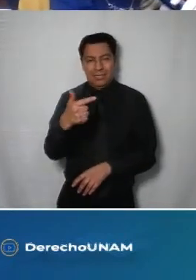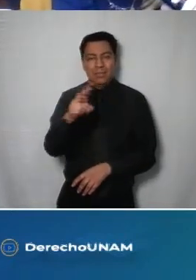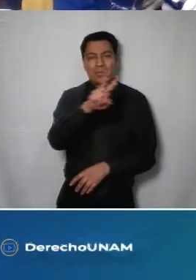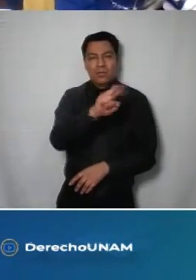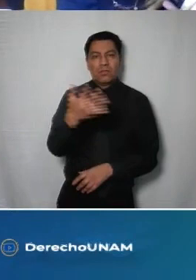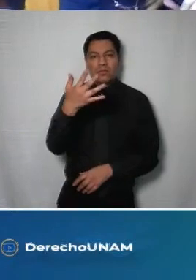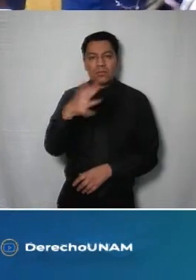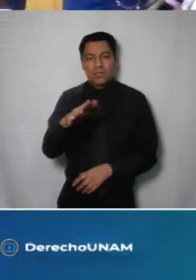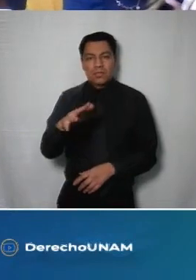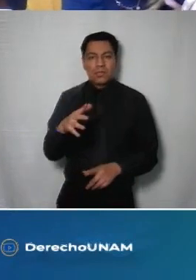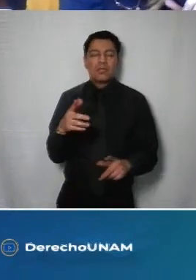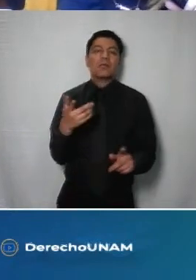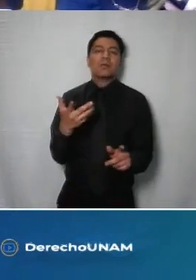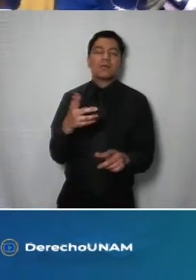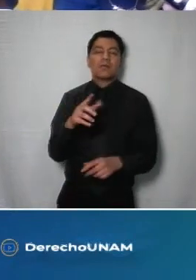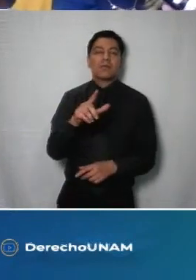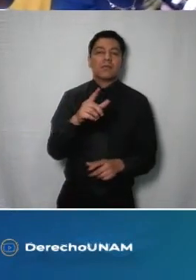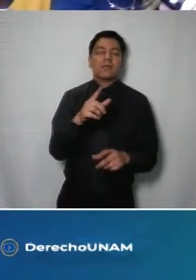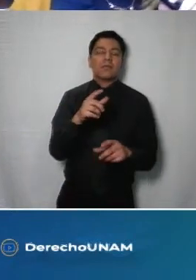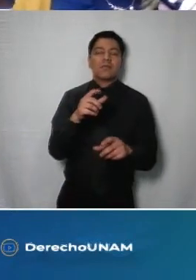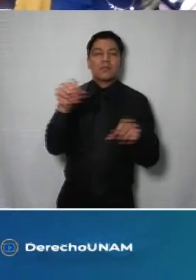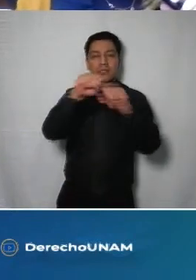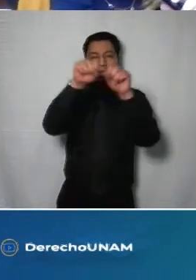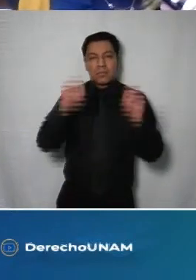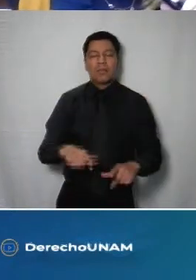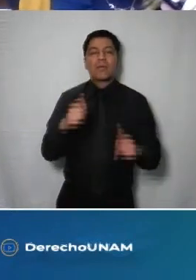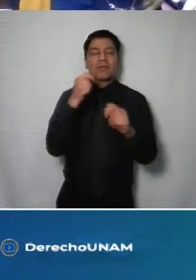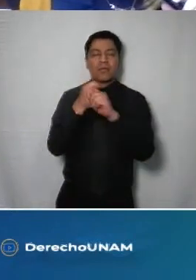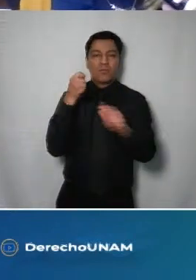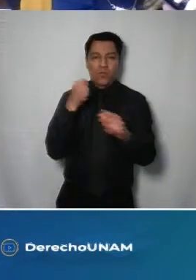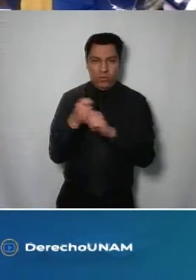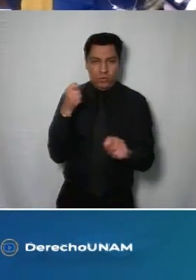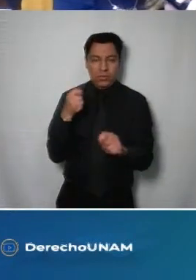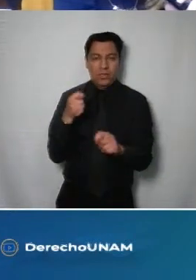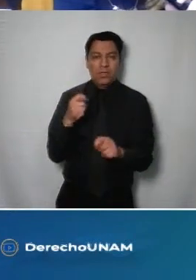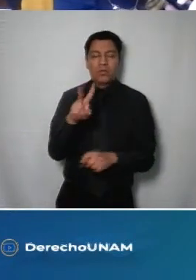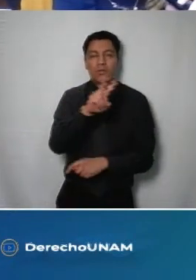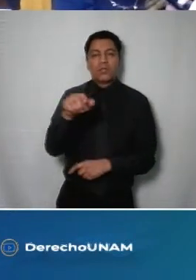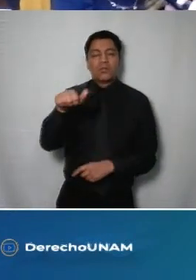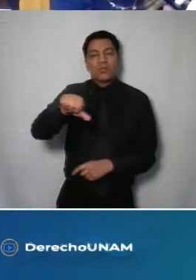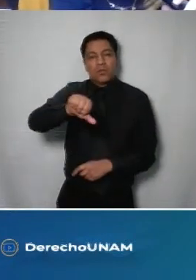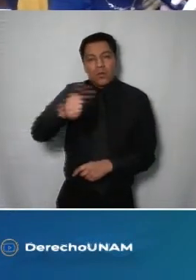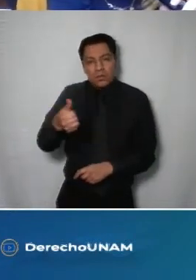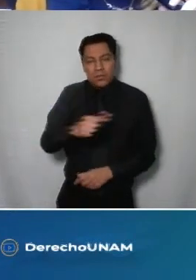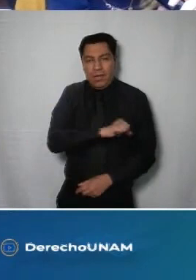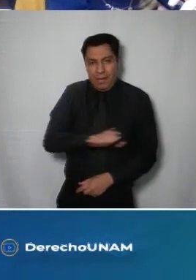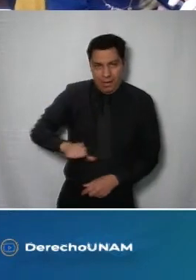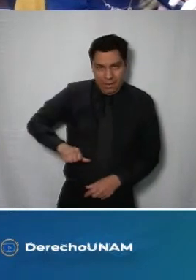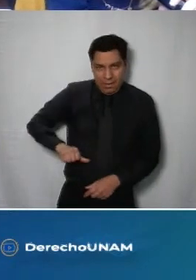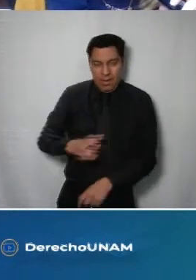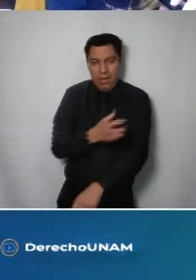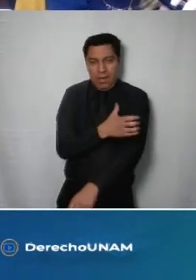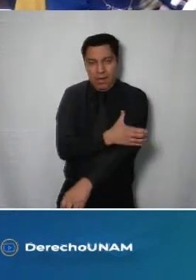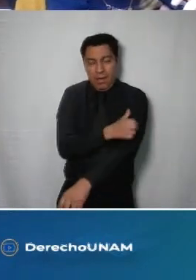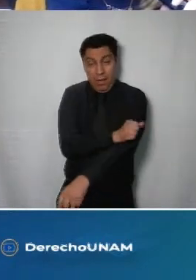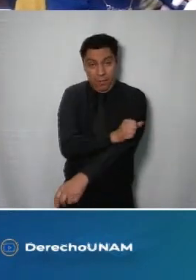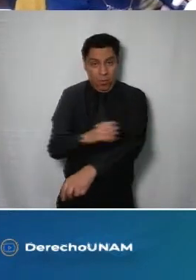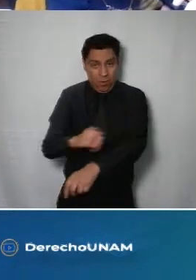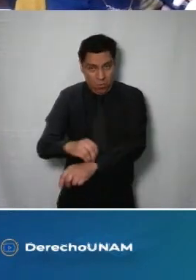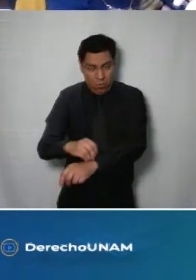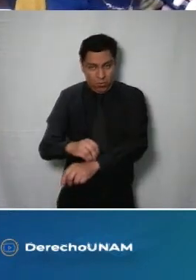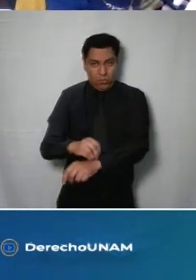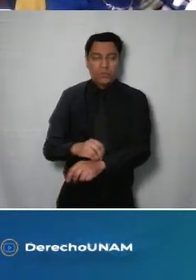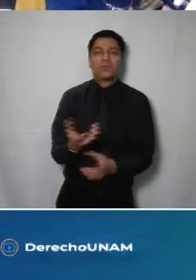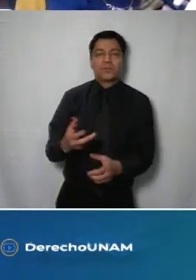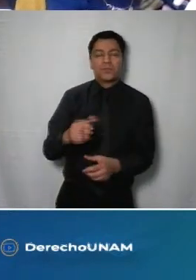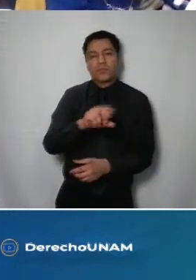210 del Sistema de Transporte Colectivo 211 de la Alcaldía Álvaro Obregón 219 de la Secretaría de Obras y